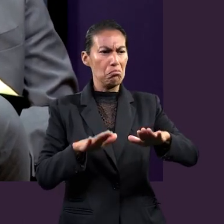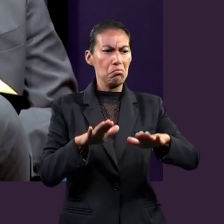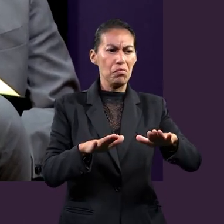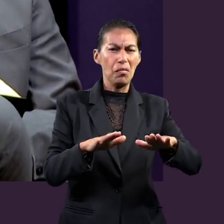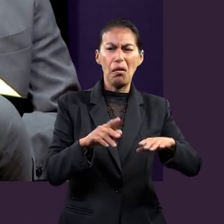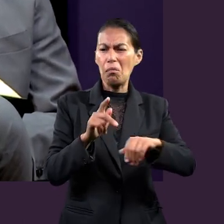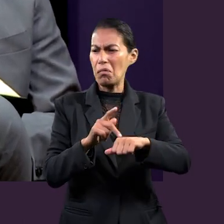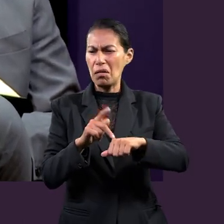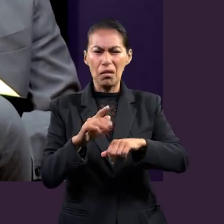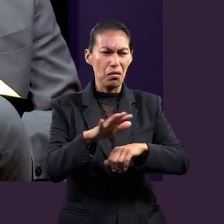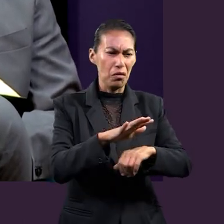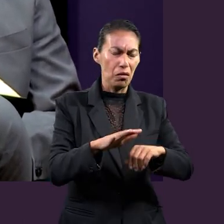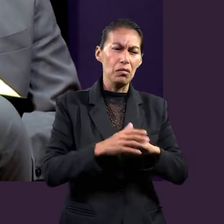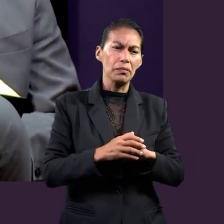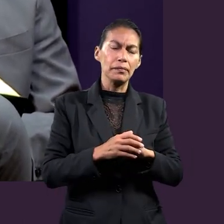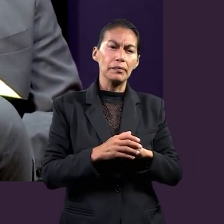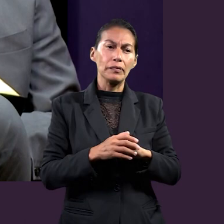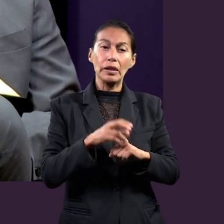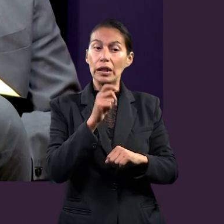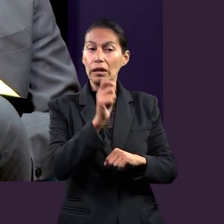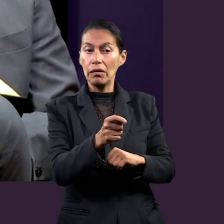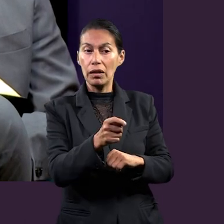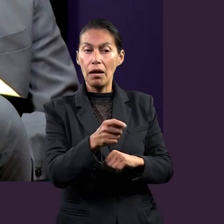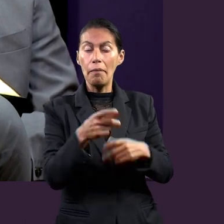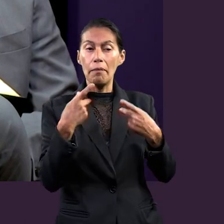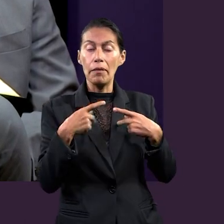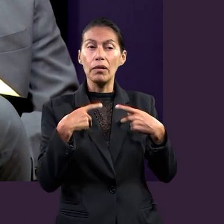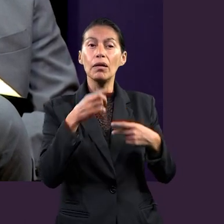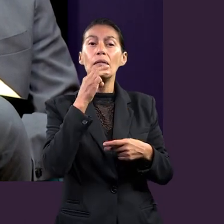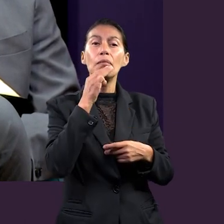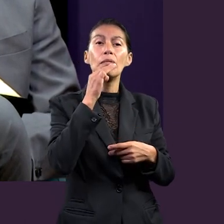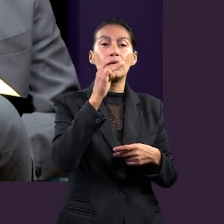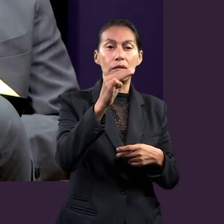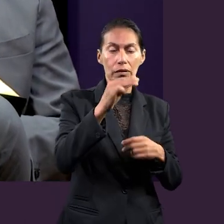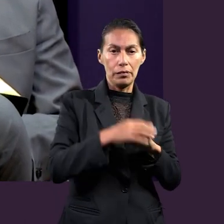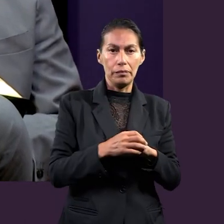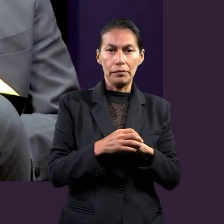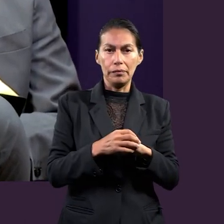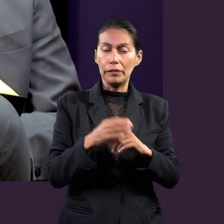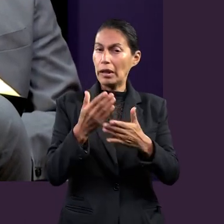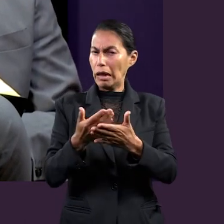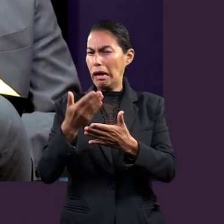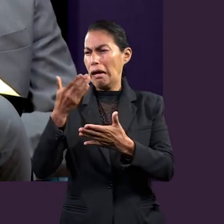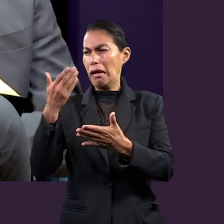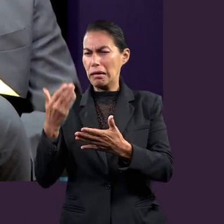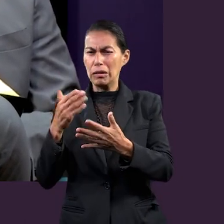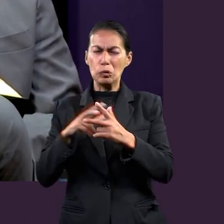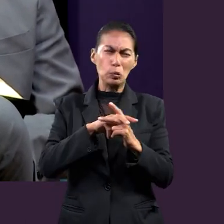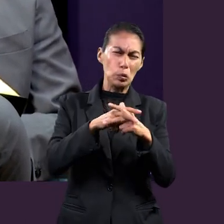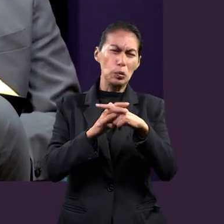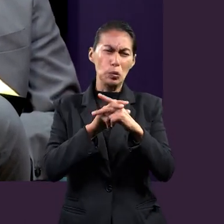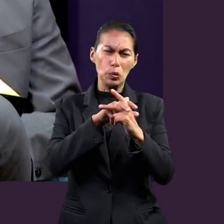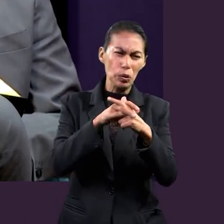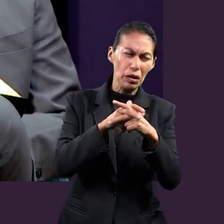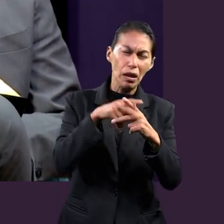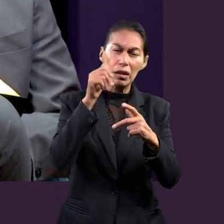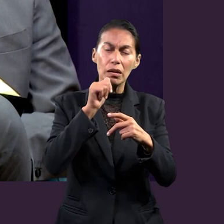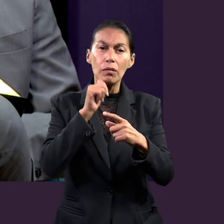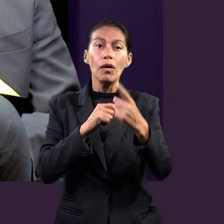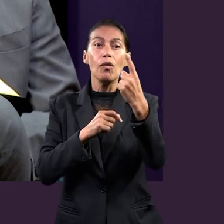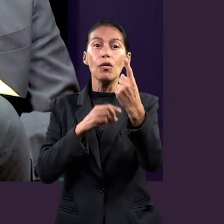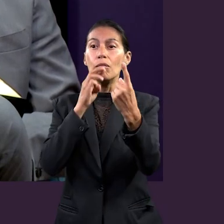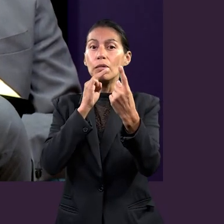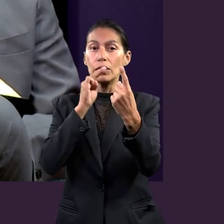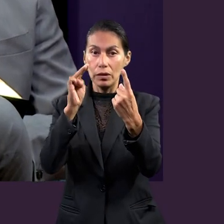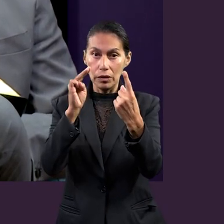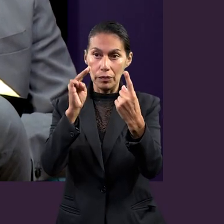banqueta. Entonces, las sandalias es un símbolo de un mensajero. En esa época, en las